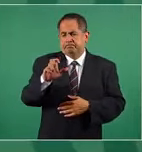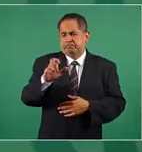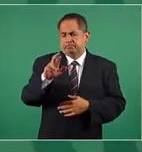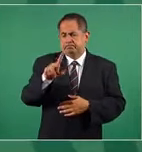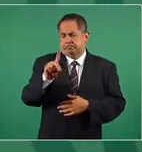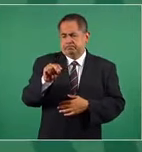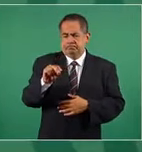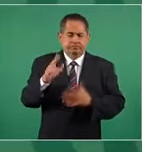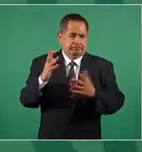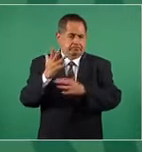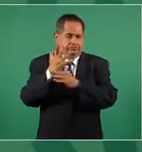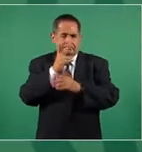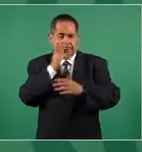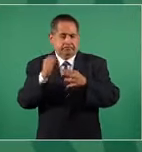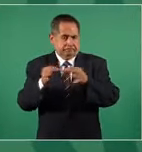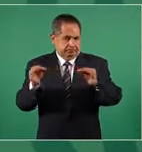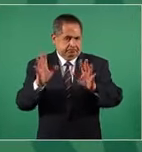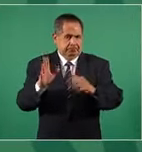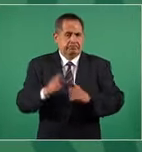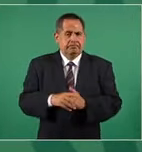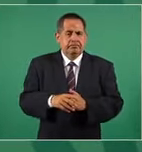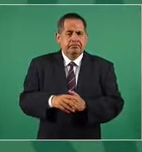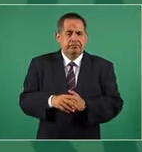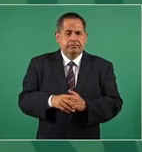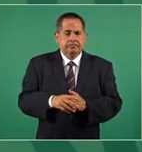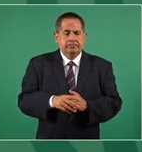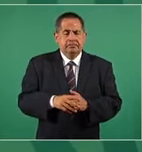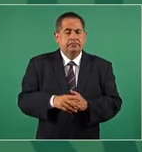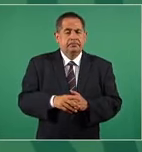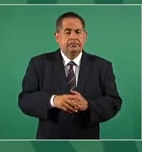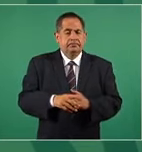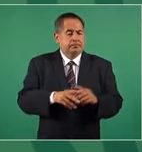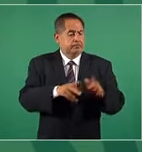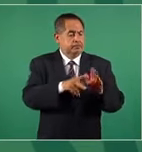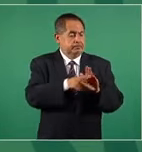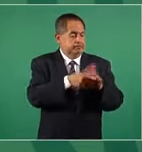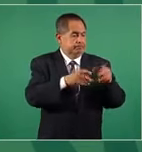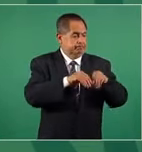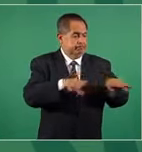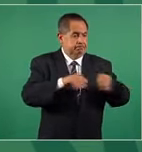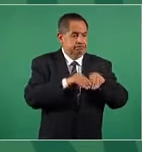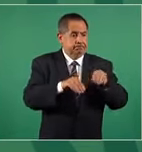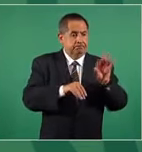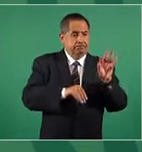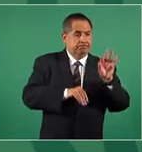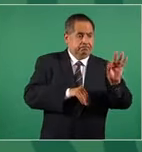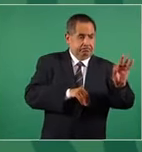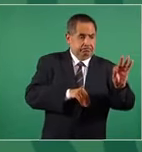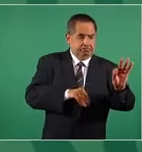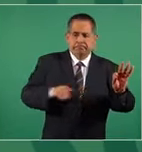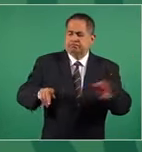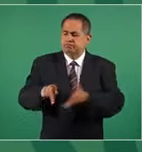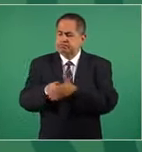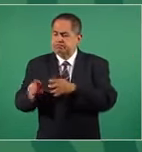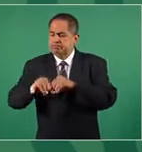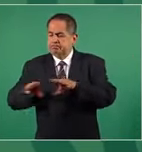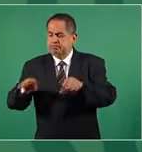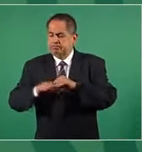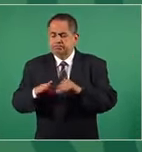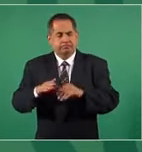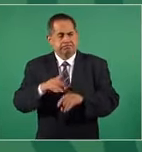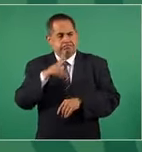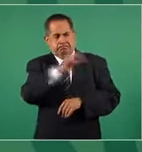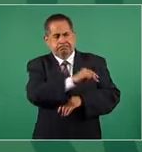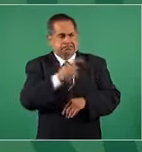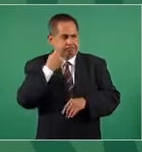le atribuye a él, la frase de que la prensa se controla o se regula con la prensa. Eso es lo que aplica,